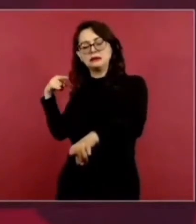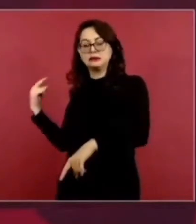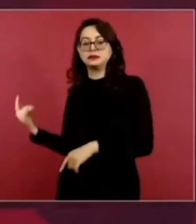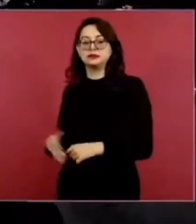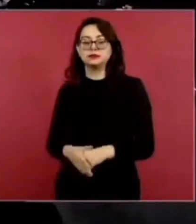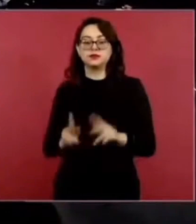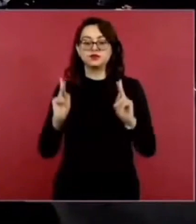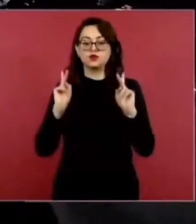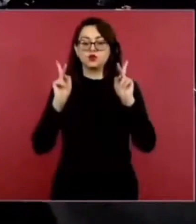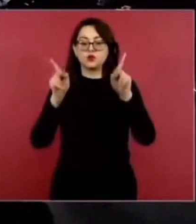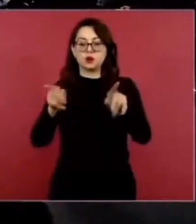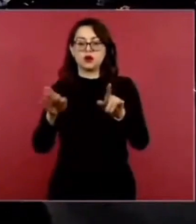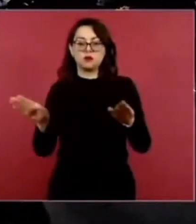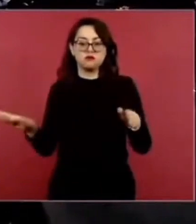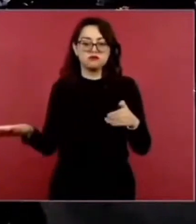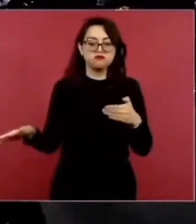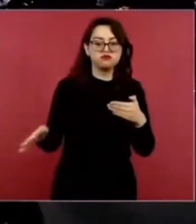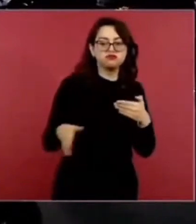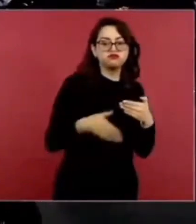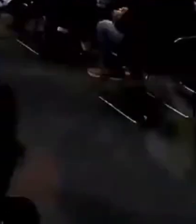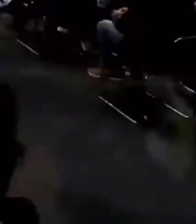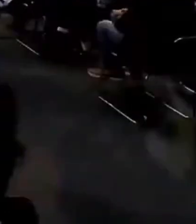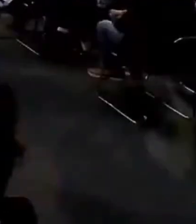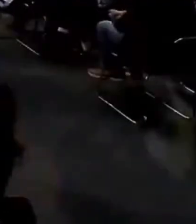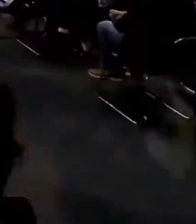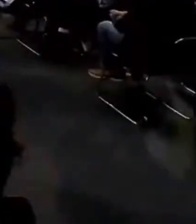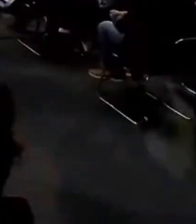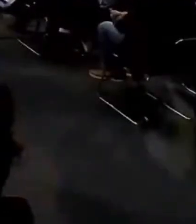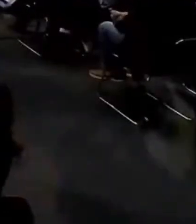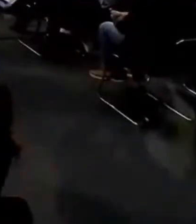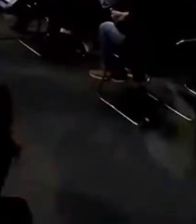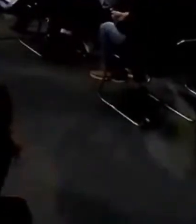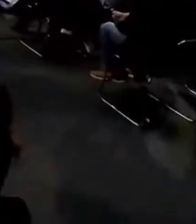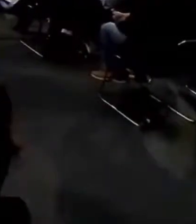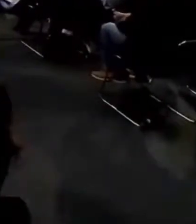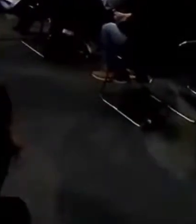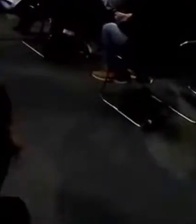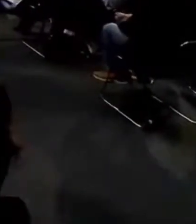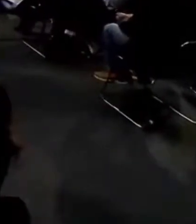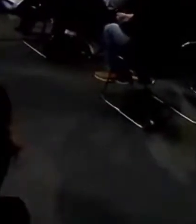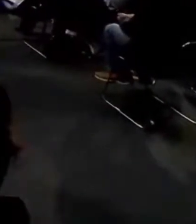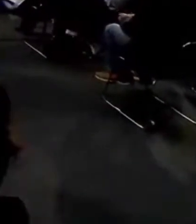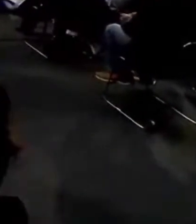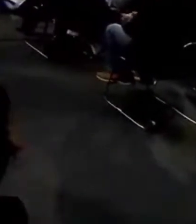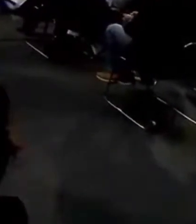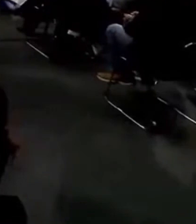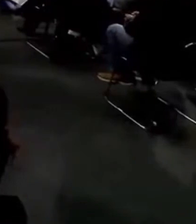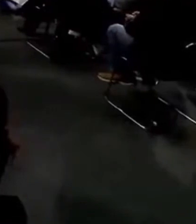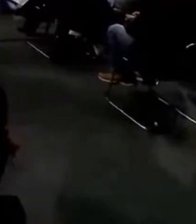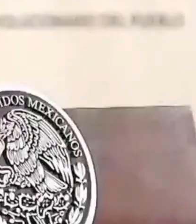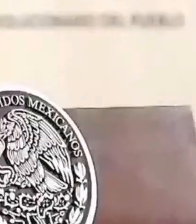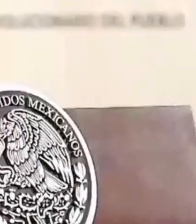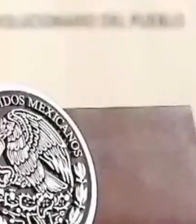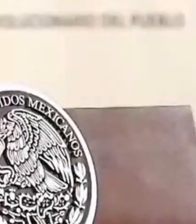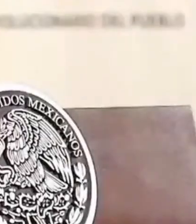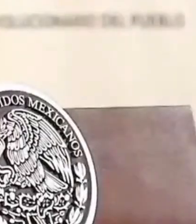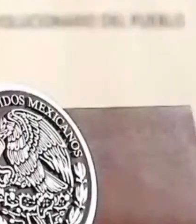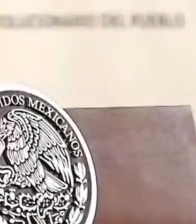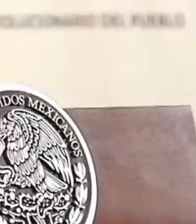cierran los puentes fronterizos del lado de Texas. Pero todo es